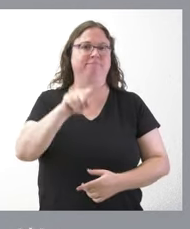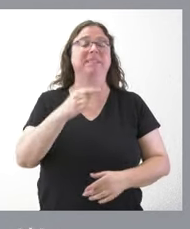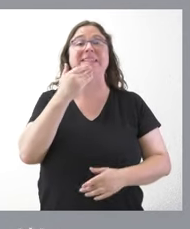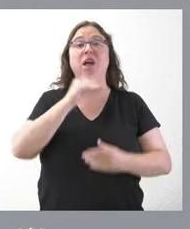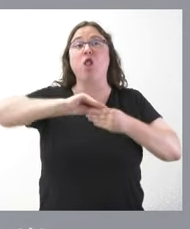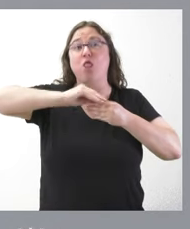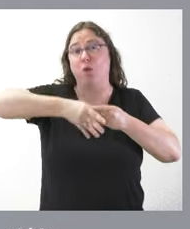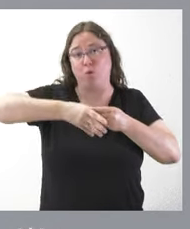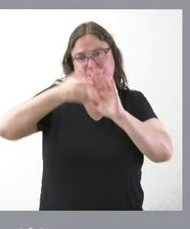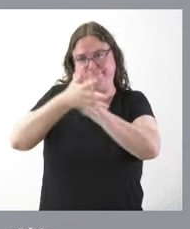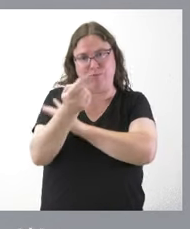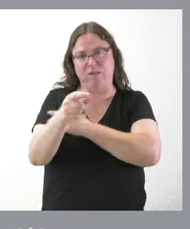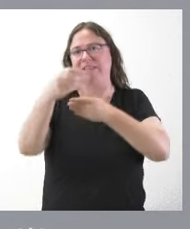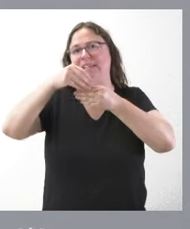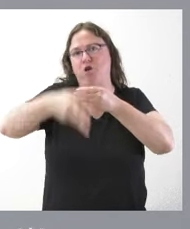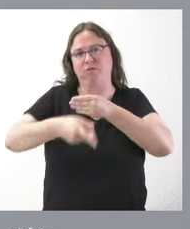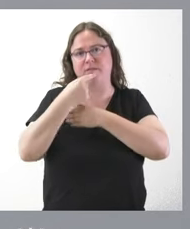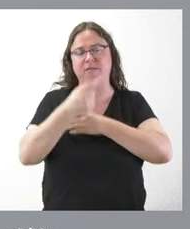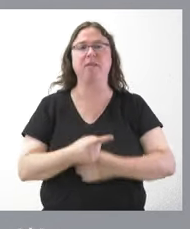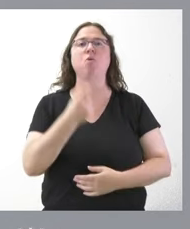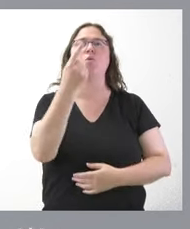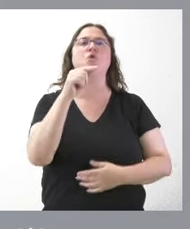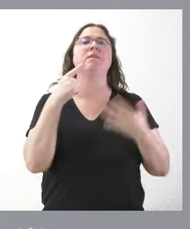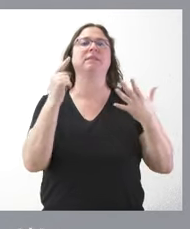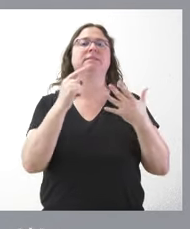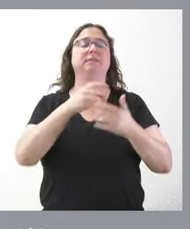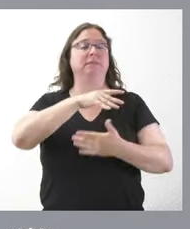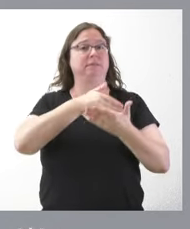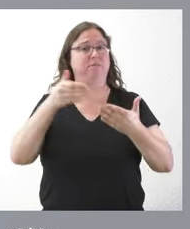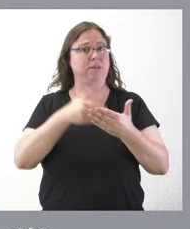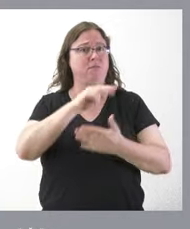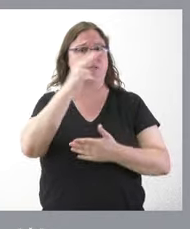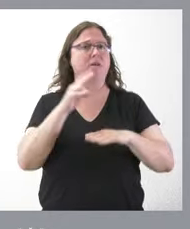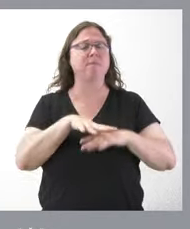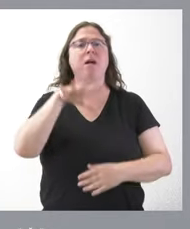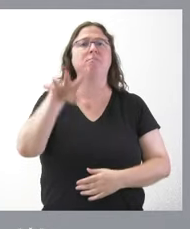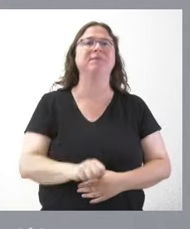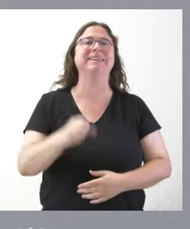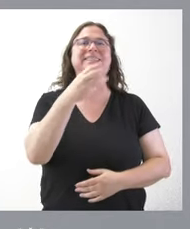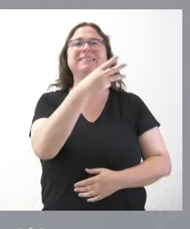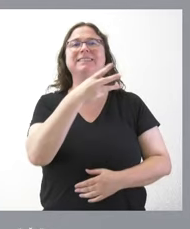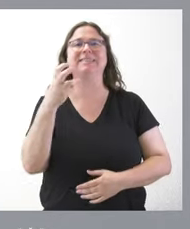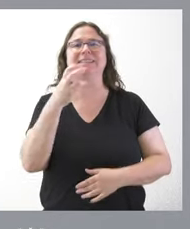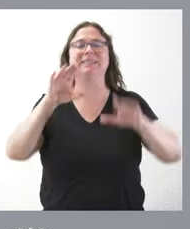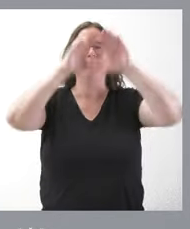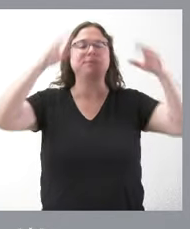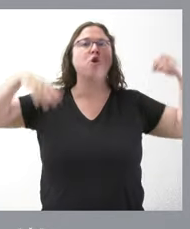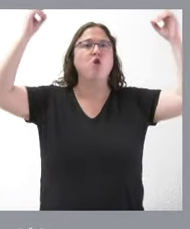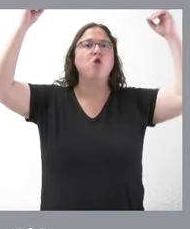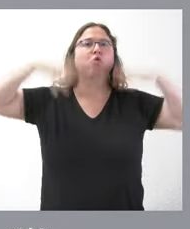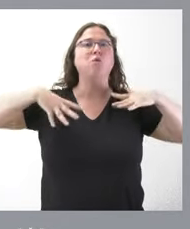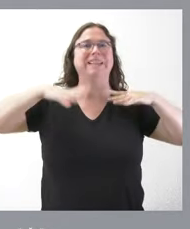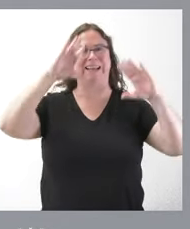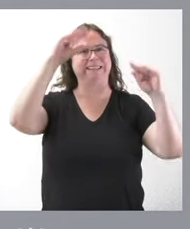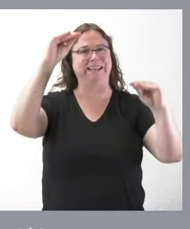no paso a referir. 1,6 millones de euros para adquirir 300 cabinas de ducha inteligentes, para